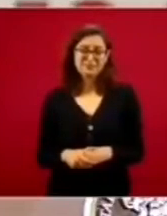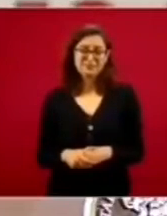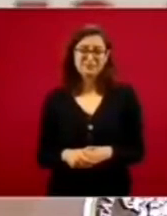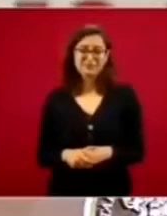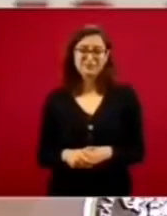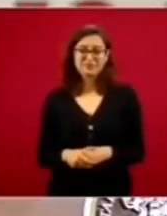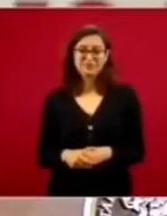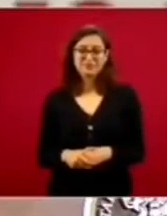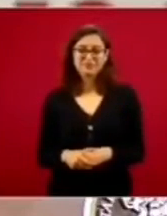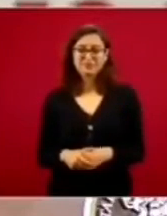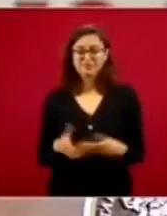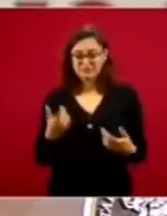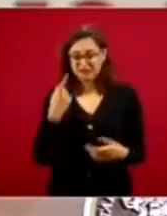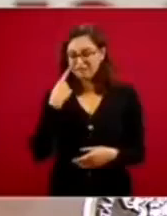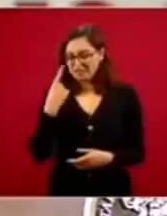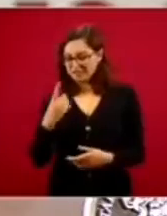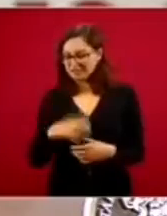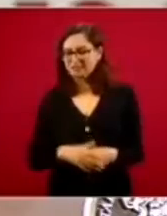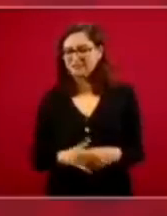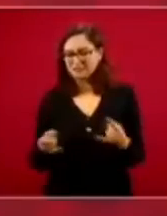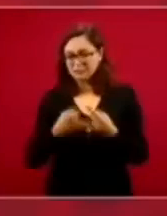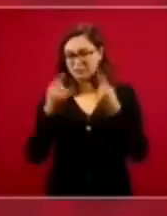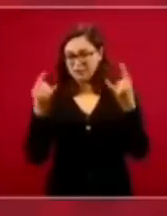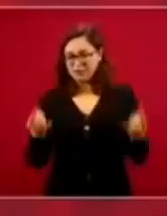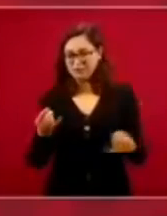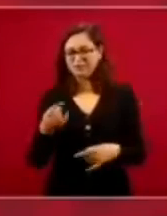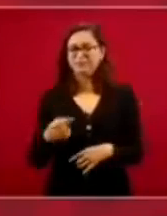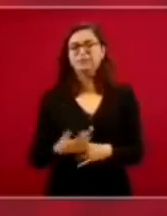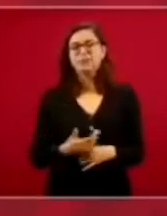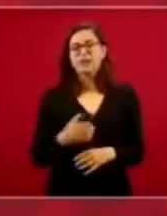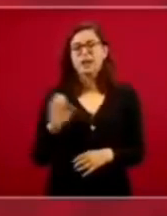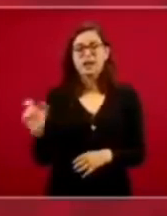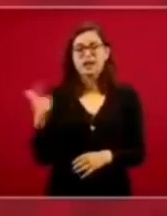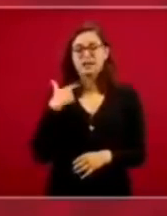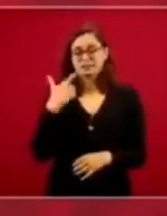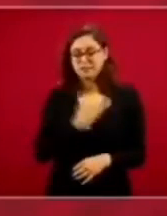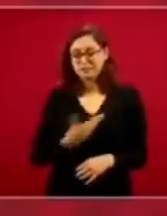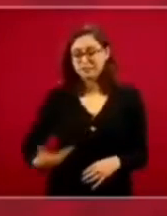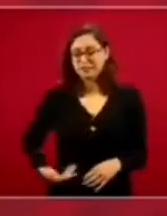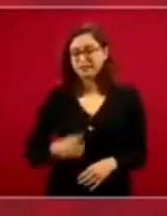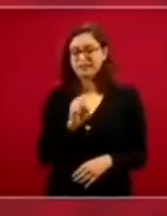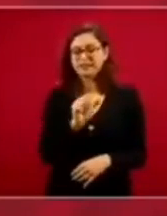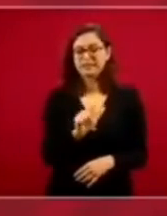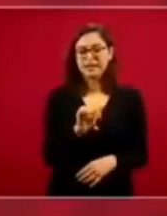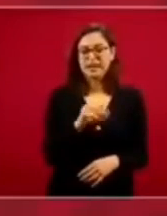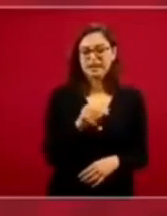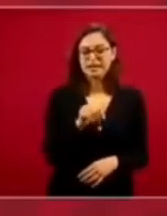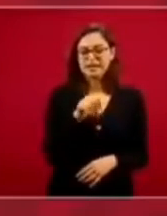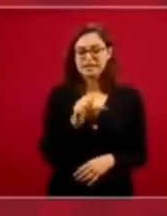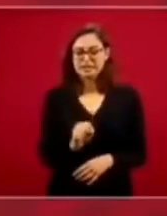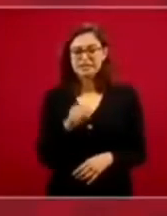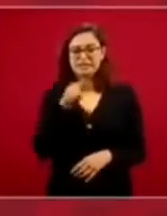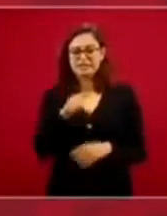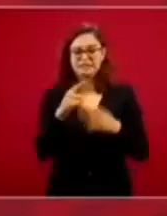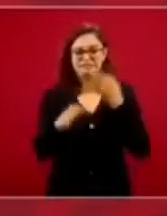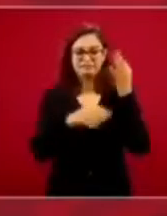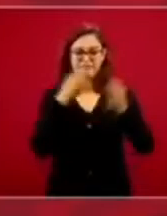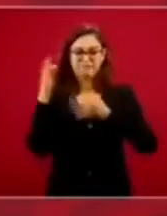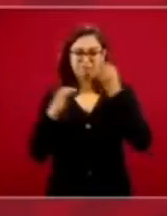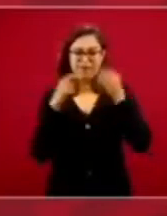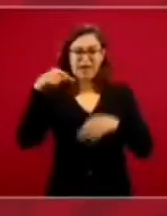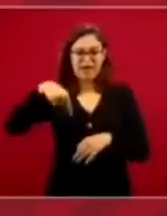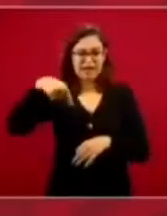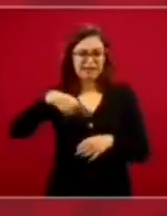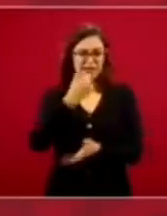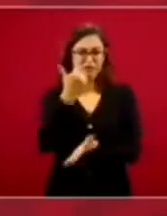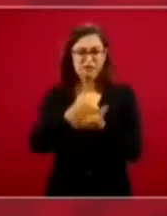Salinas comienza su campaña en un tren aquí, en